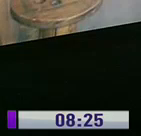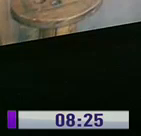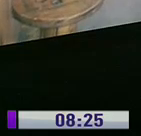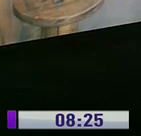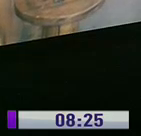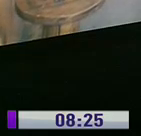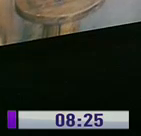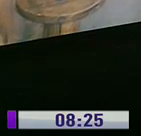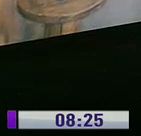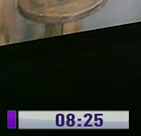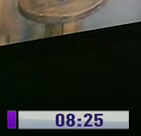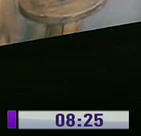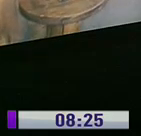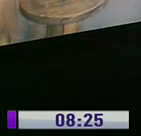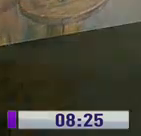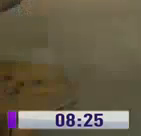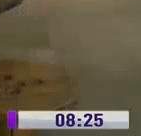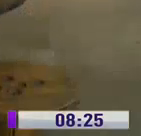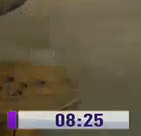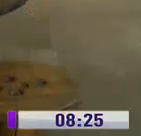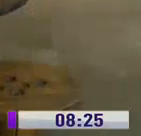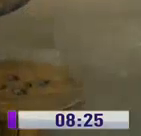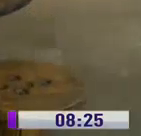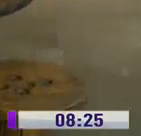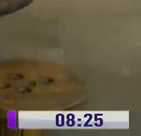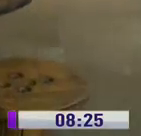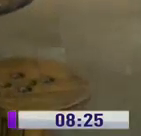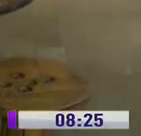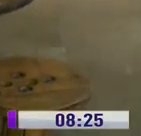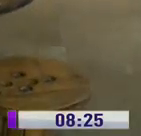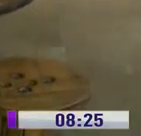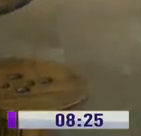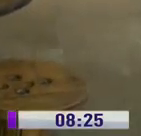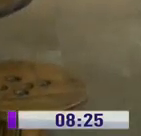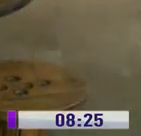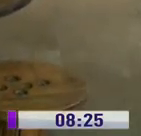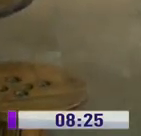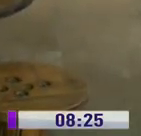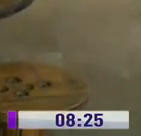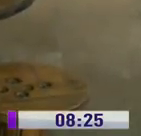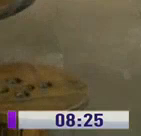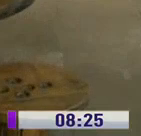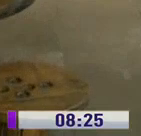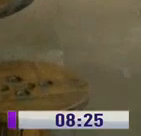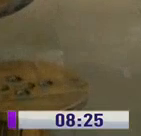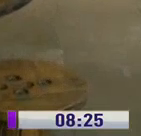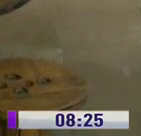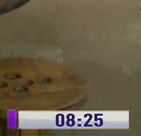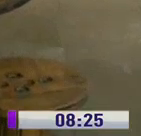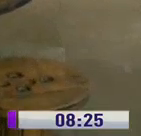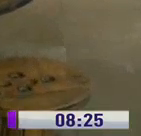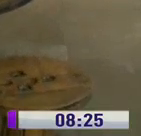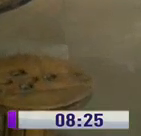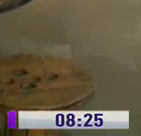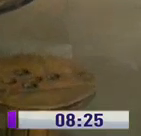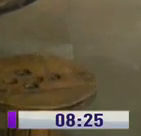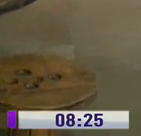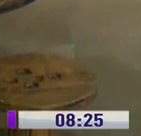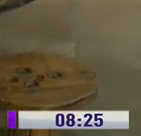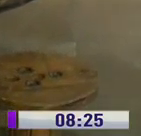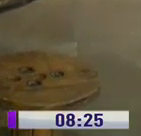Hola, mi Robert, amigos. Muy buenos días. Así es, se siguen sumando las buenas iniciativas. Y precisamente la Fundación Remar,